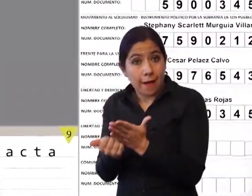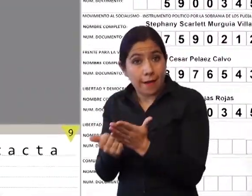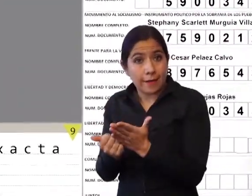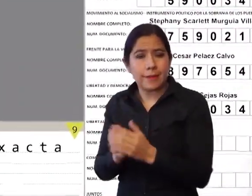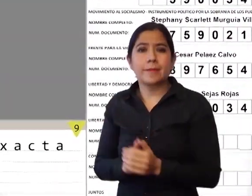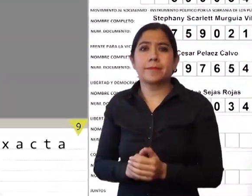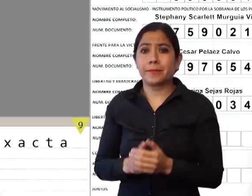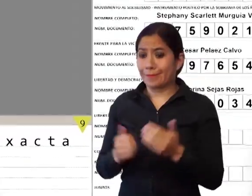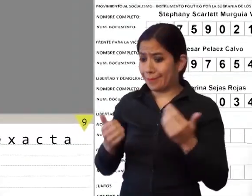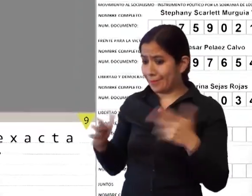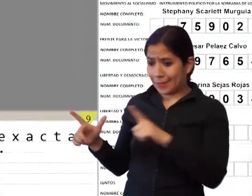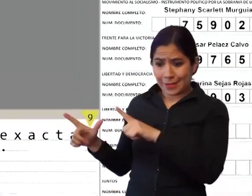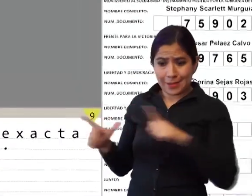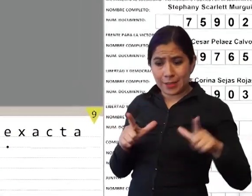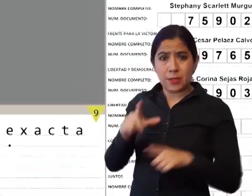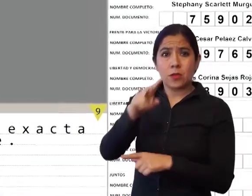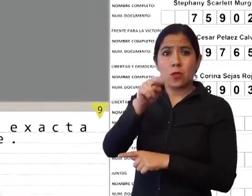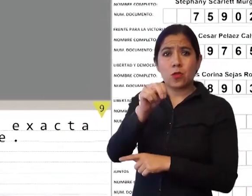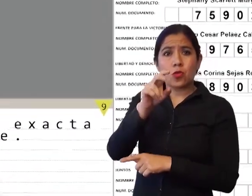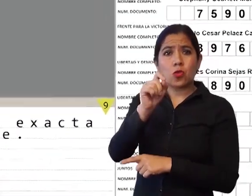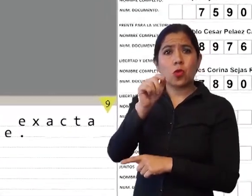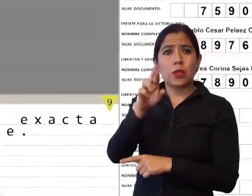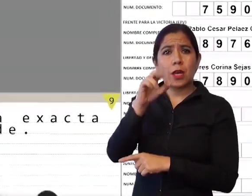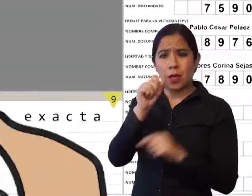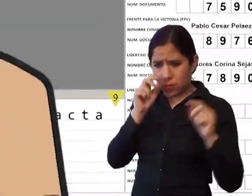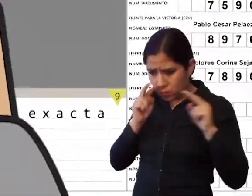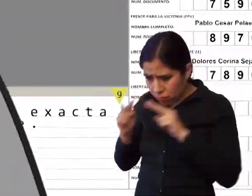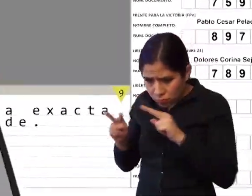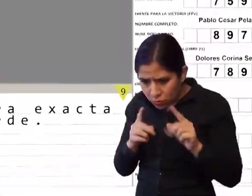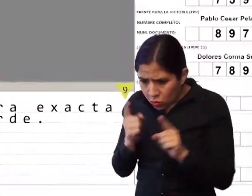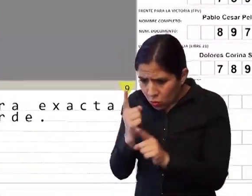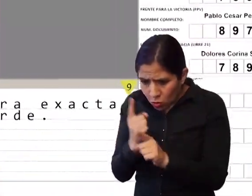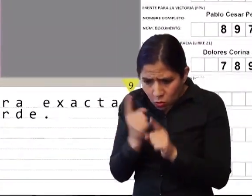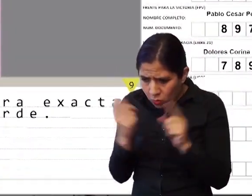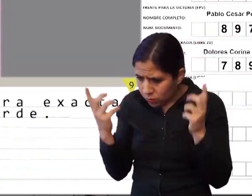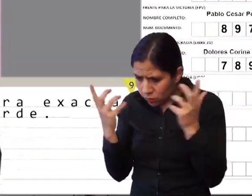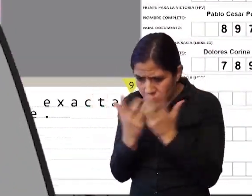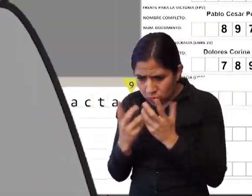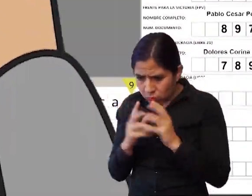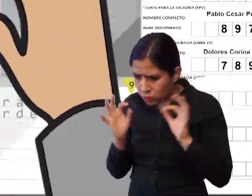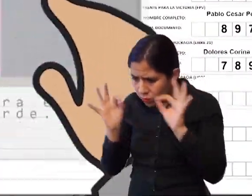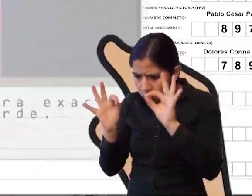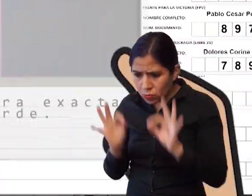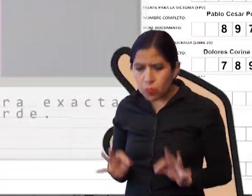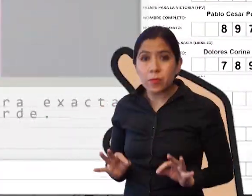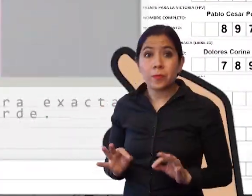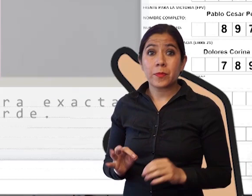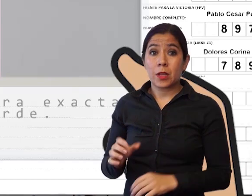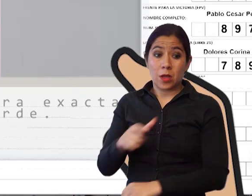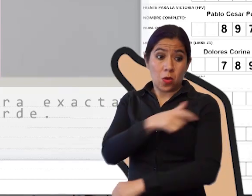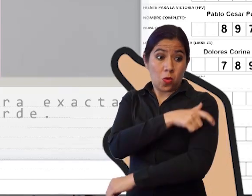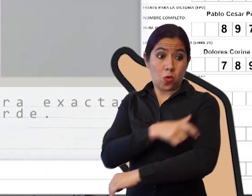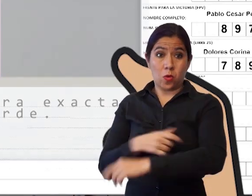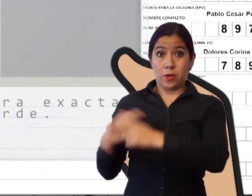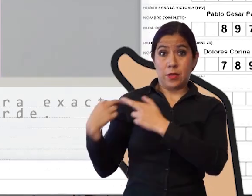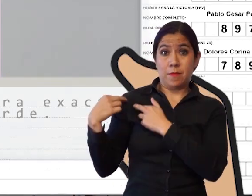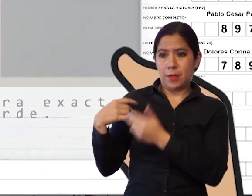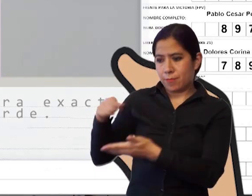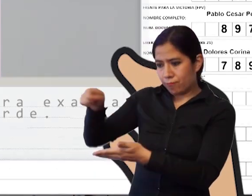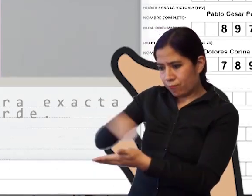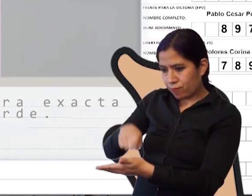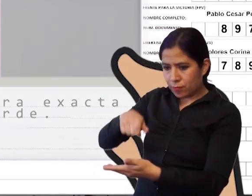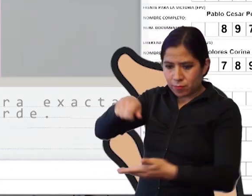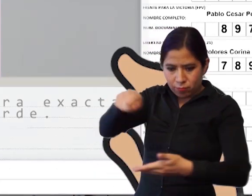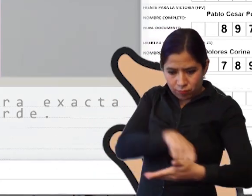una vez que el notario haya verificado el correcto llenado del acta electoral, el jurado colocará una cinta invisible